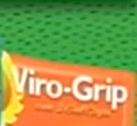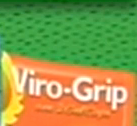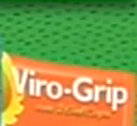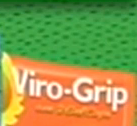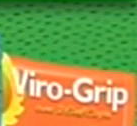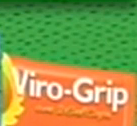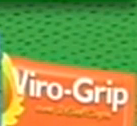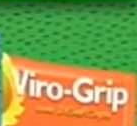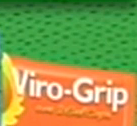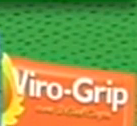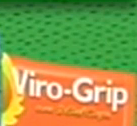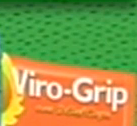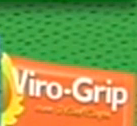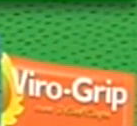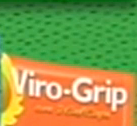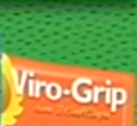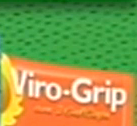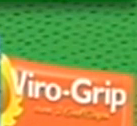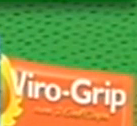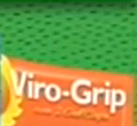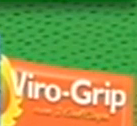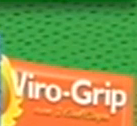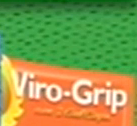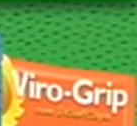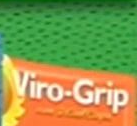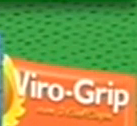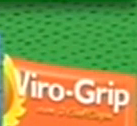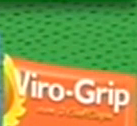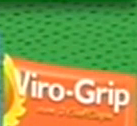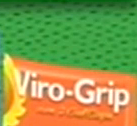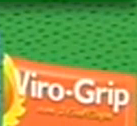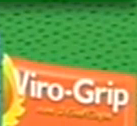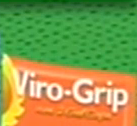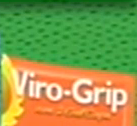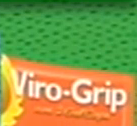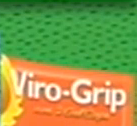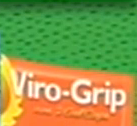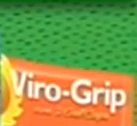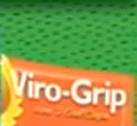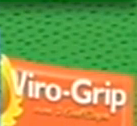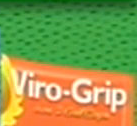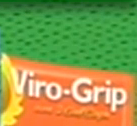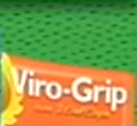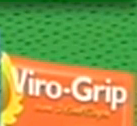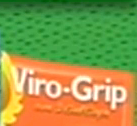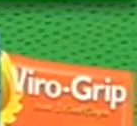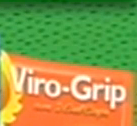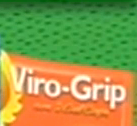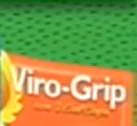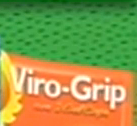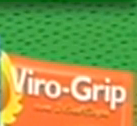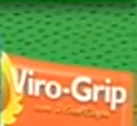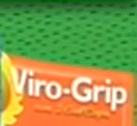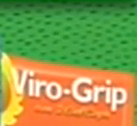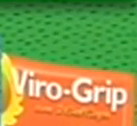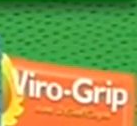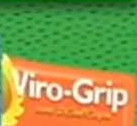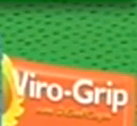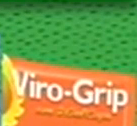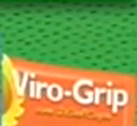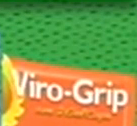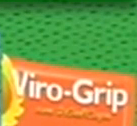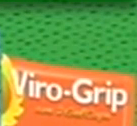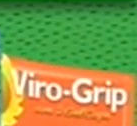sábado. Además, información, actualidad, ronda de chistes, bueno, y mucha diversión. Mañana,